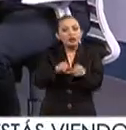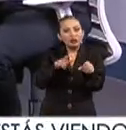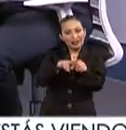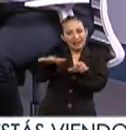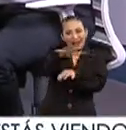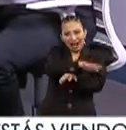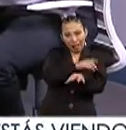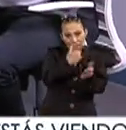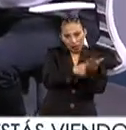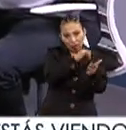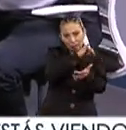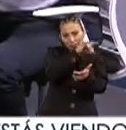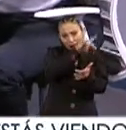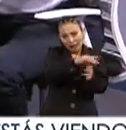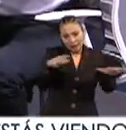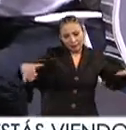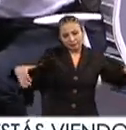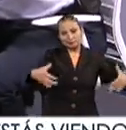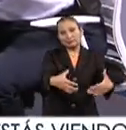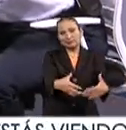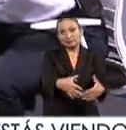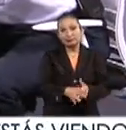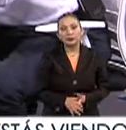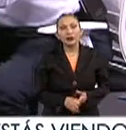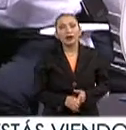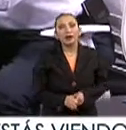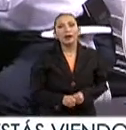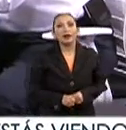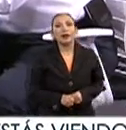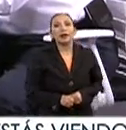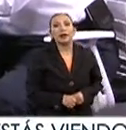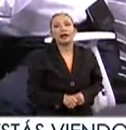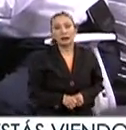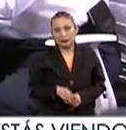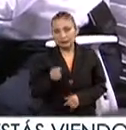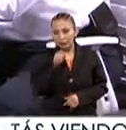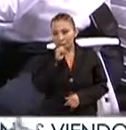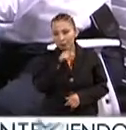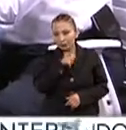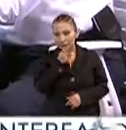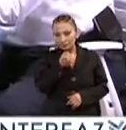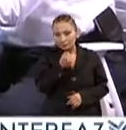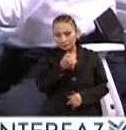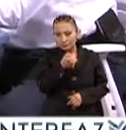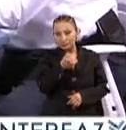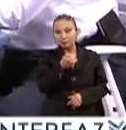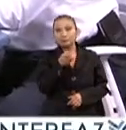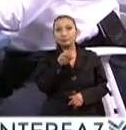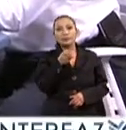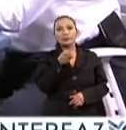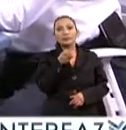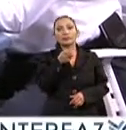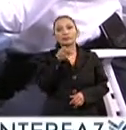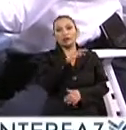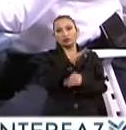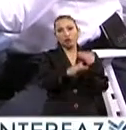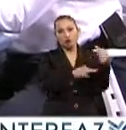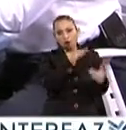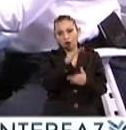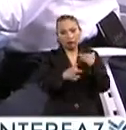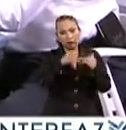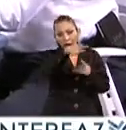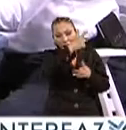de esta gran institución, el Politécnico Nacional. Y, precisamente, dentro de toda esa